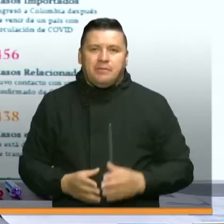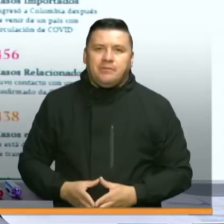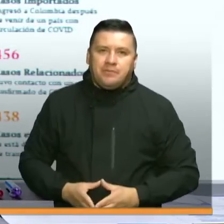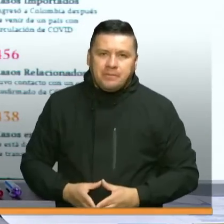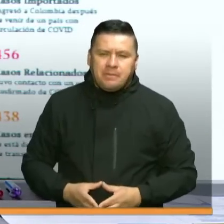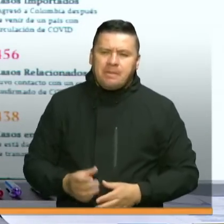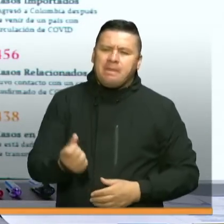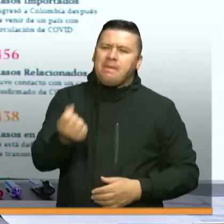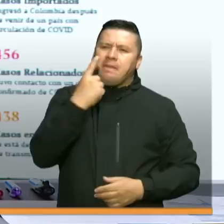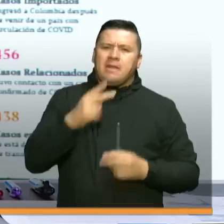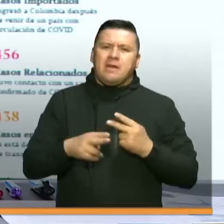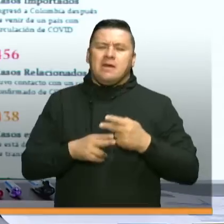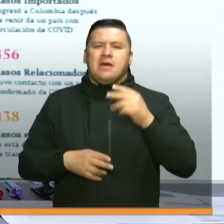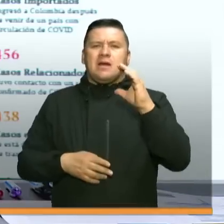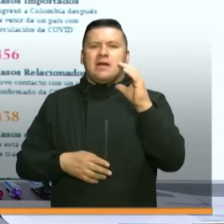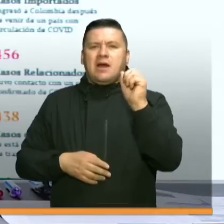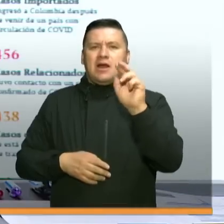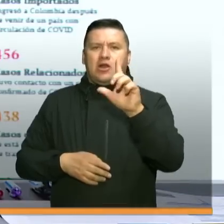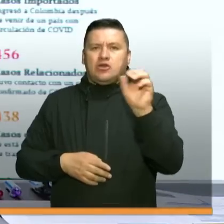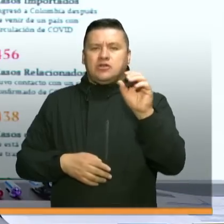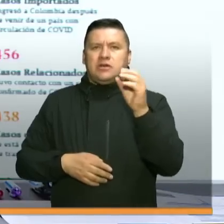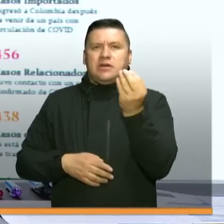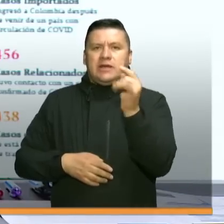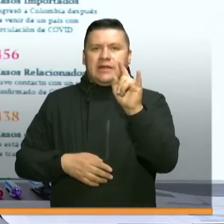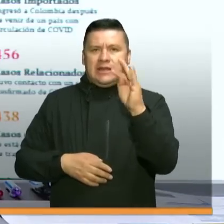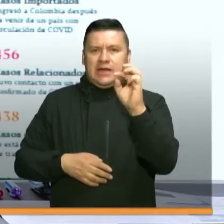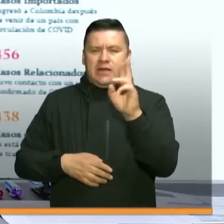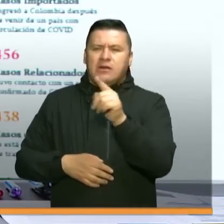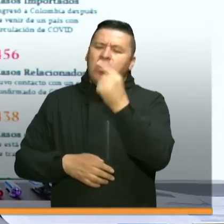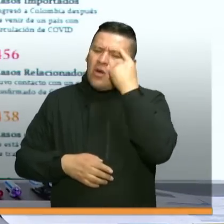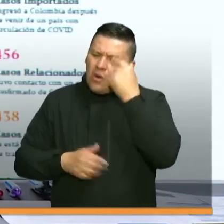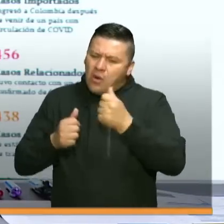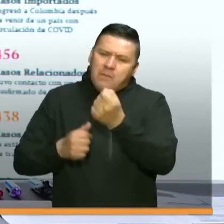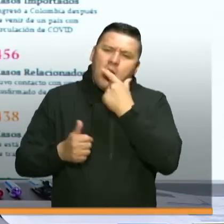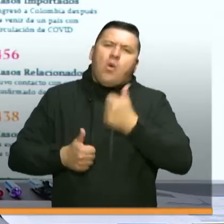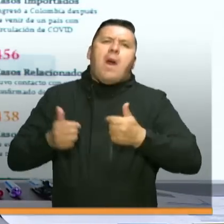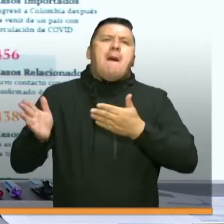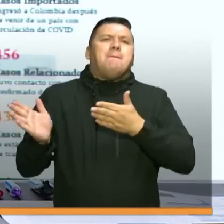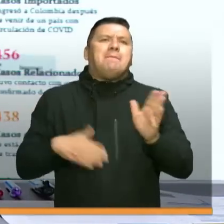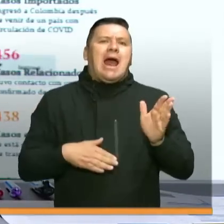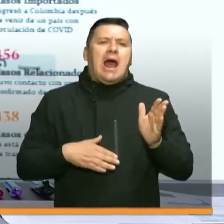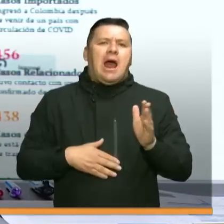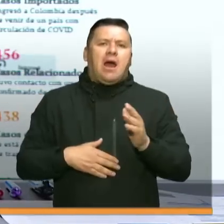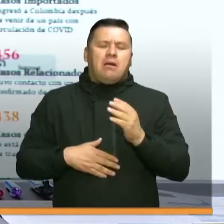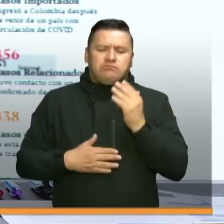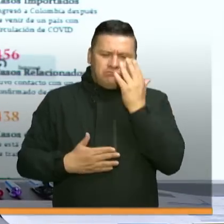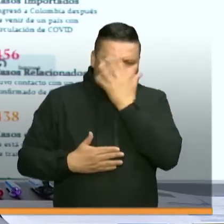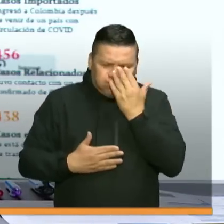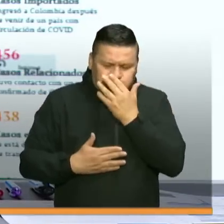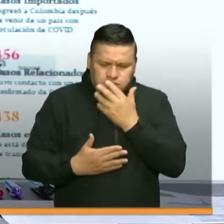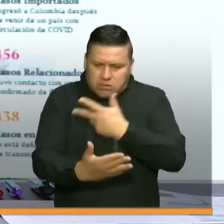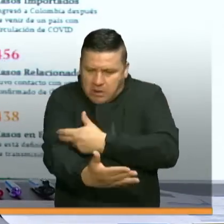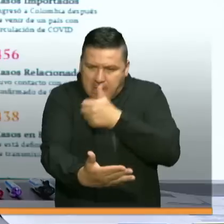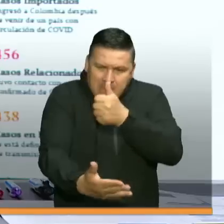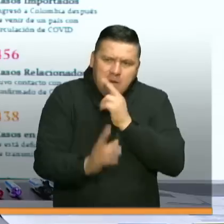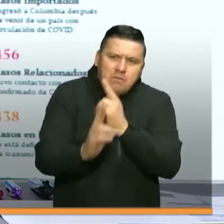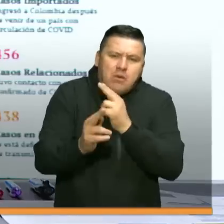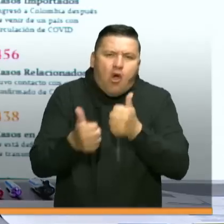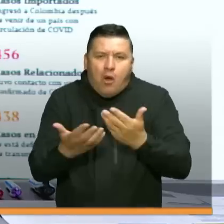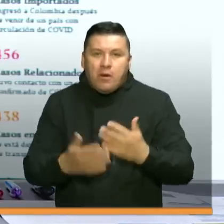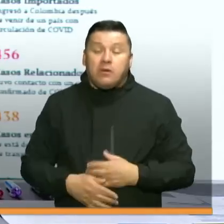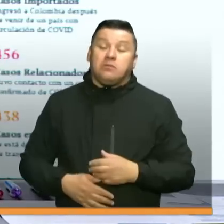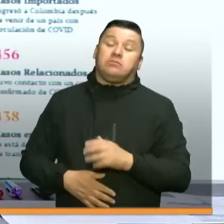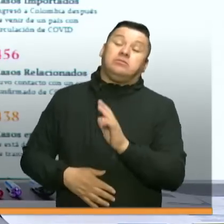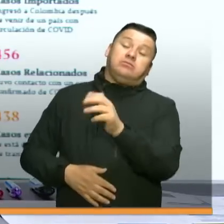Me pregunta Carlos Quintero ¿Cuál es el plan que se tiene respecto a las pruebas rápidas? Carlos, esa es una pregunta